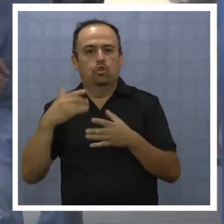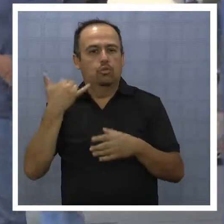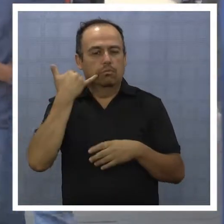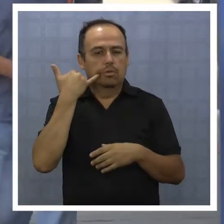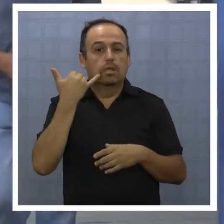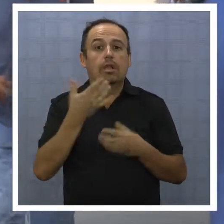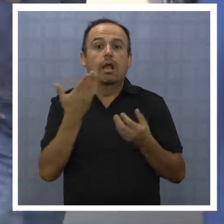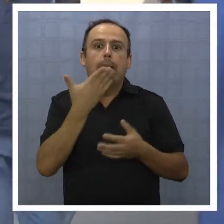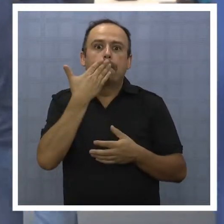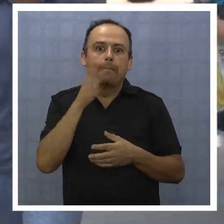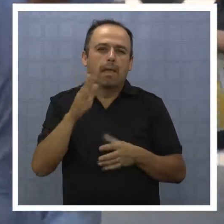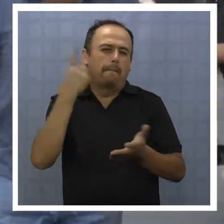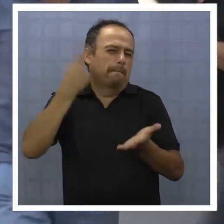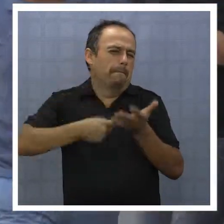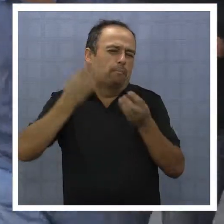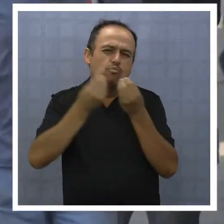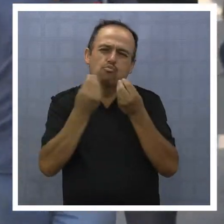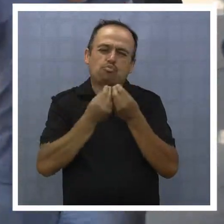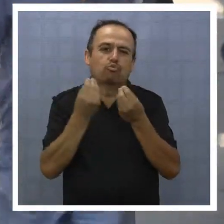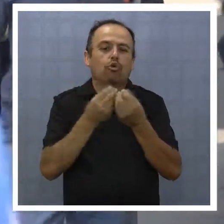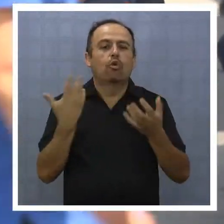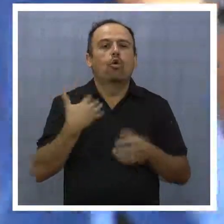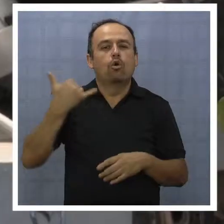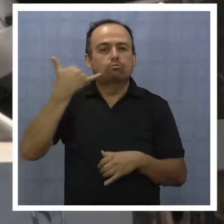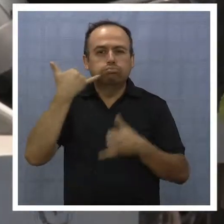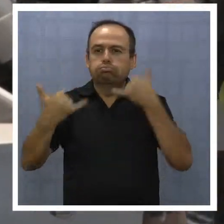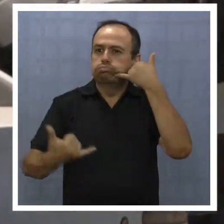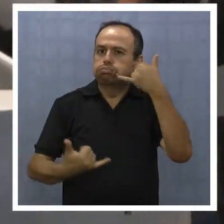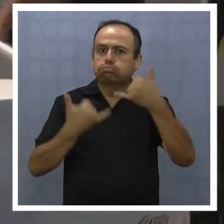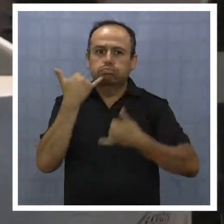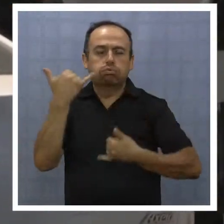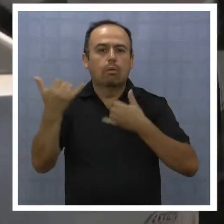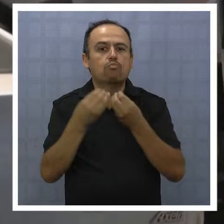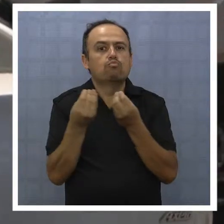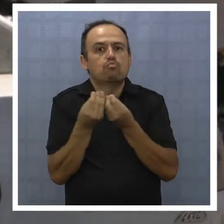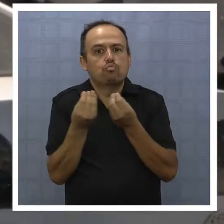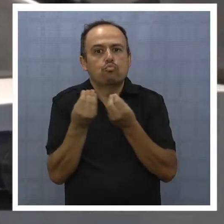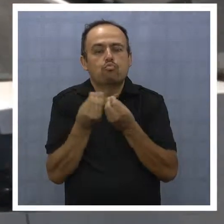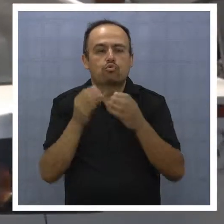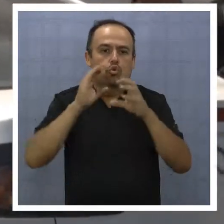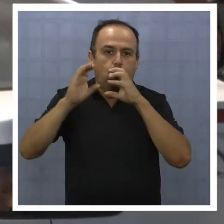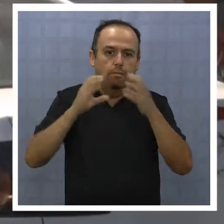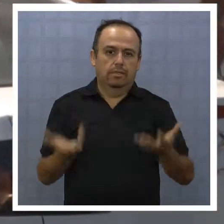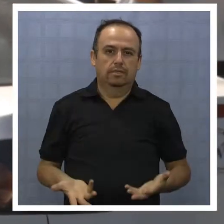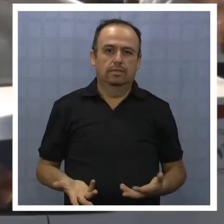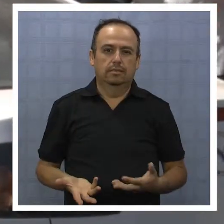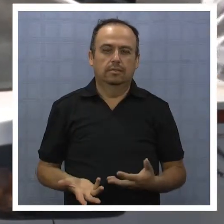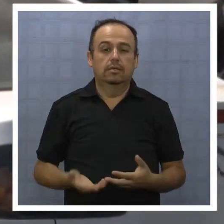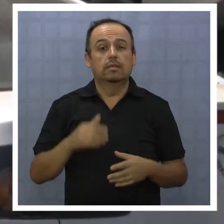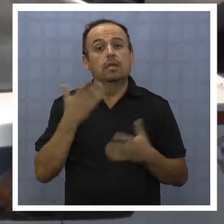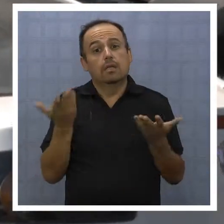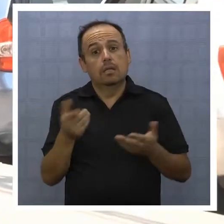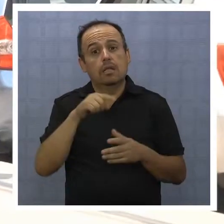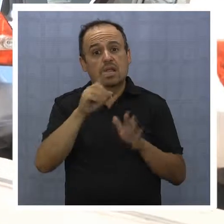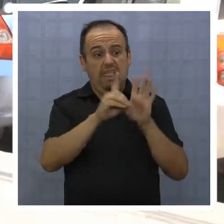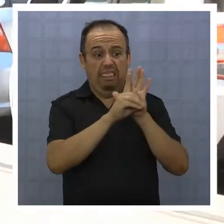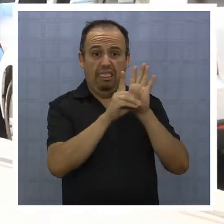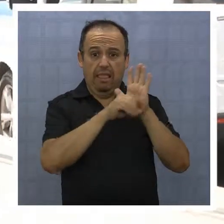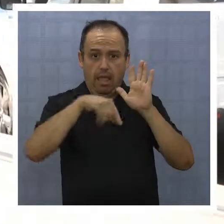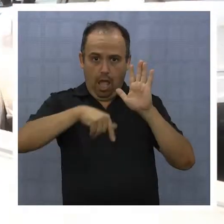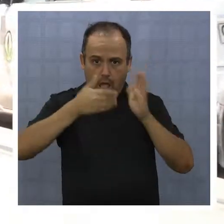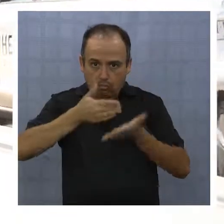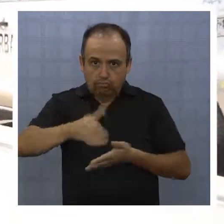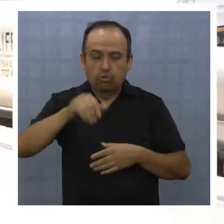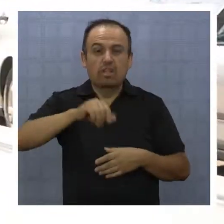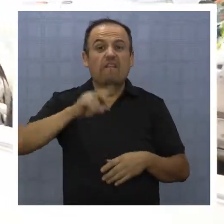Esto beneficiará a miles de usuarios que diariamente utilizan este medio para poder comunicarse. A pesar que el decreto entra en